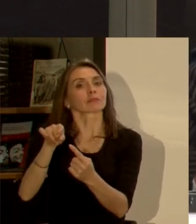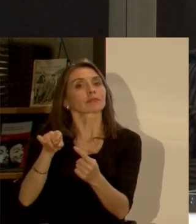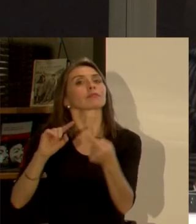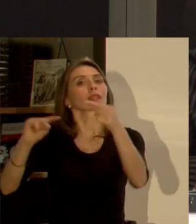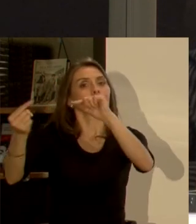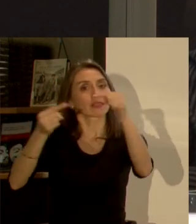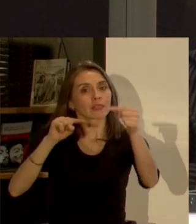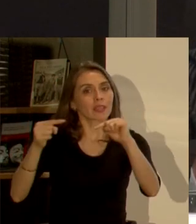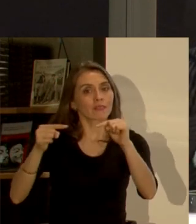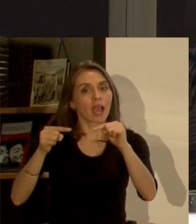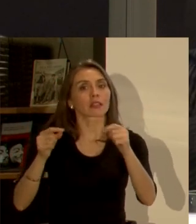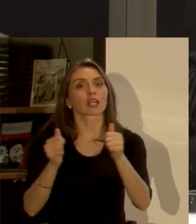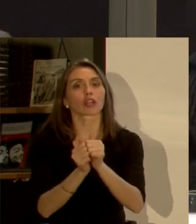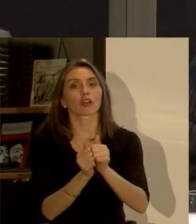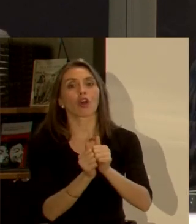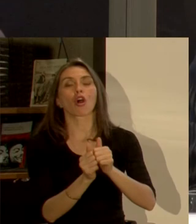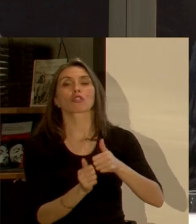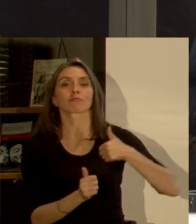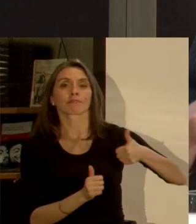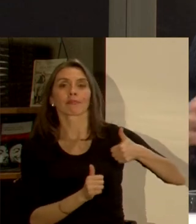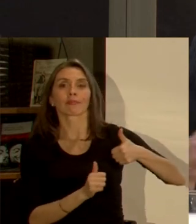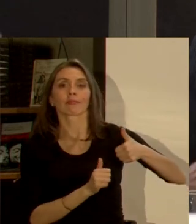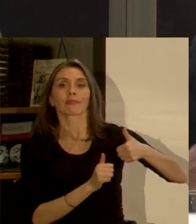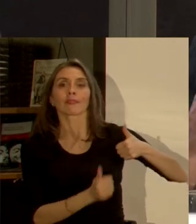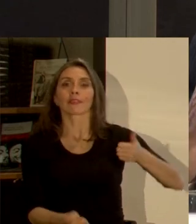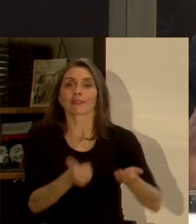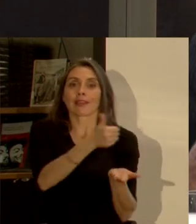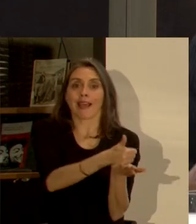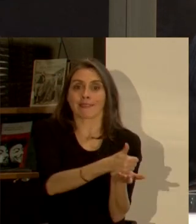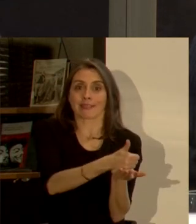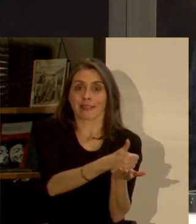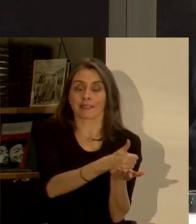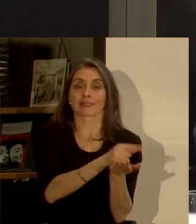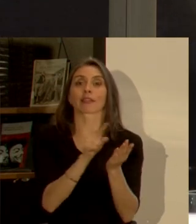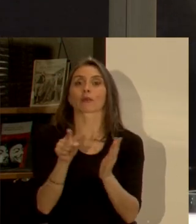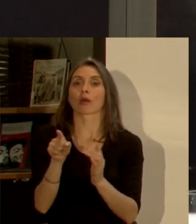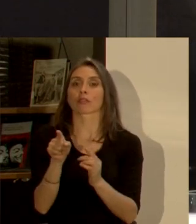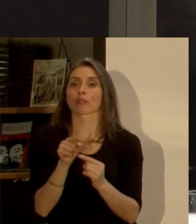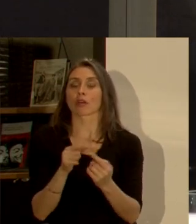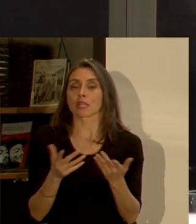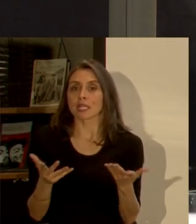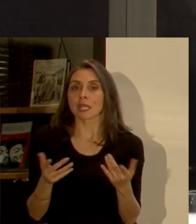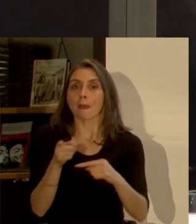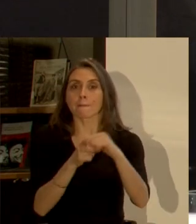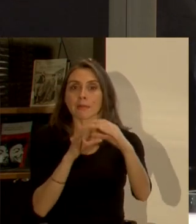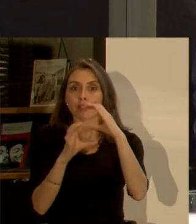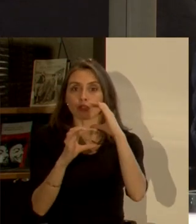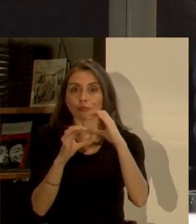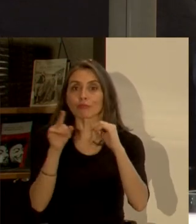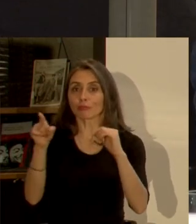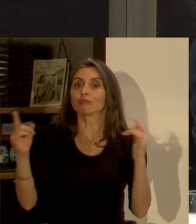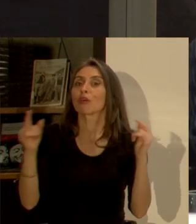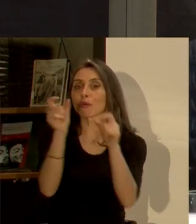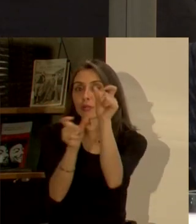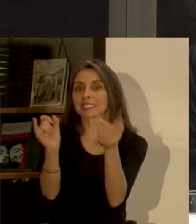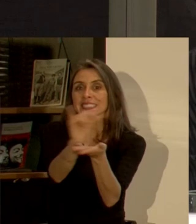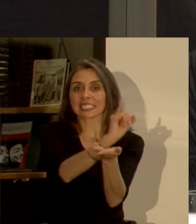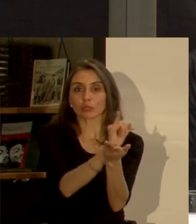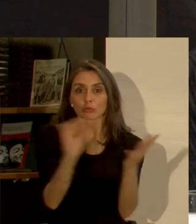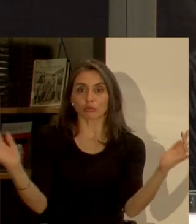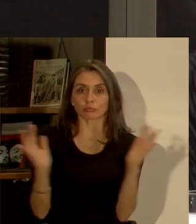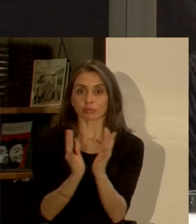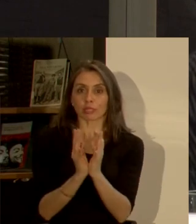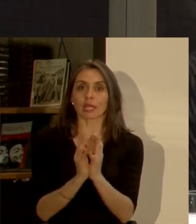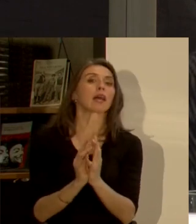un debate con la administración porque la administración ante este tipo de presentación donde están los medios reconocidos la